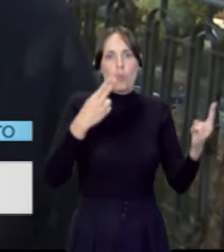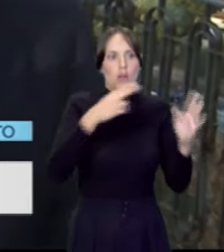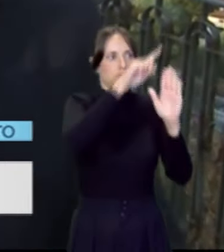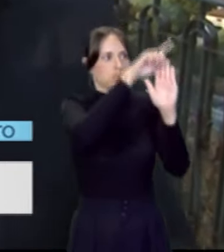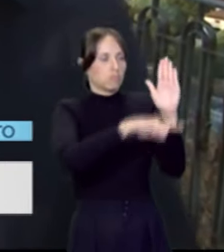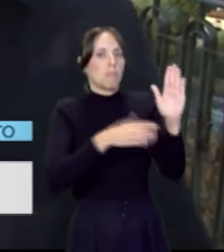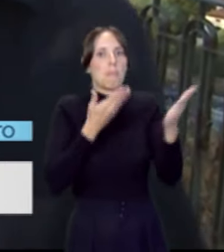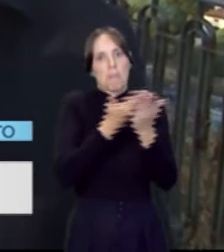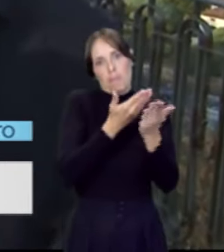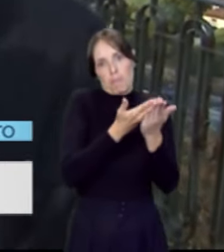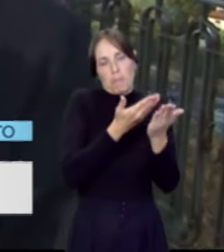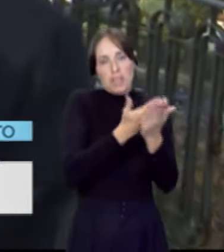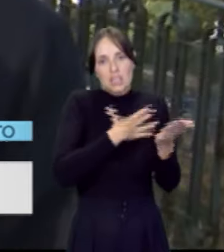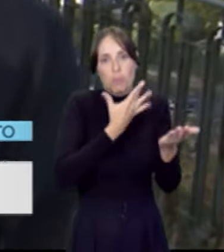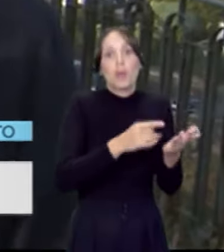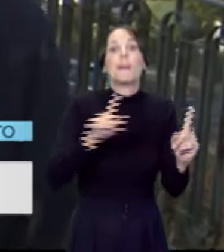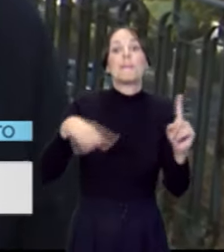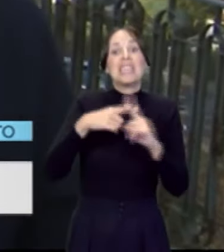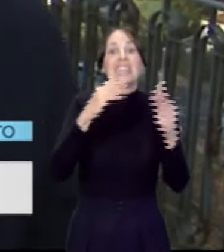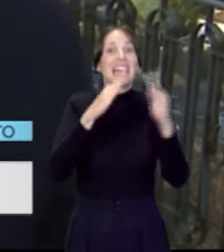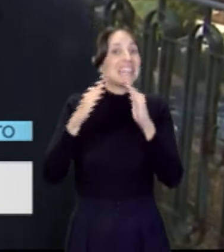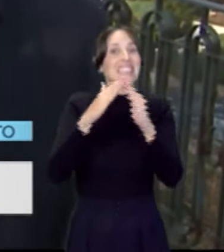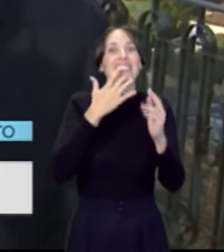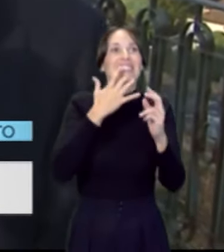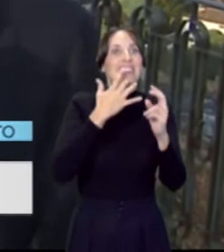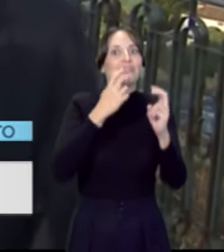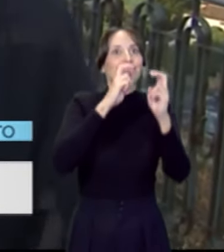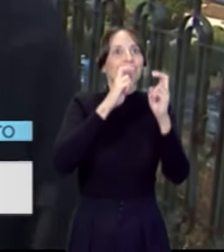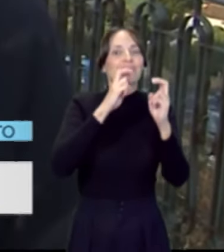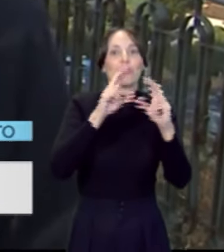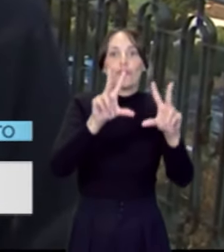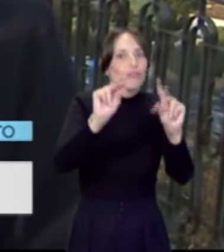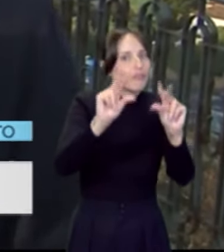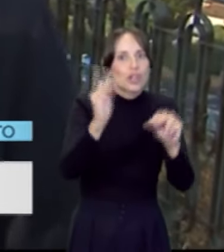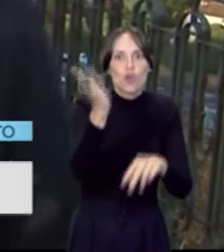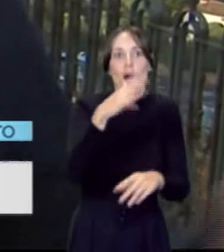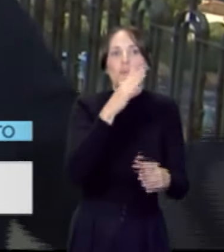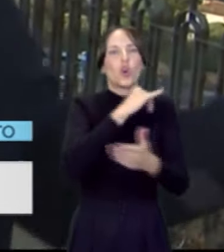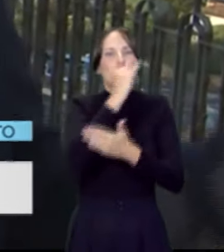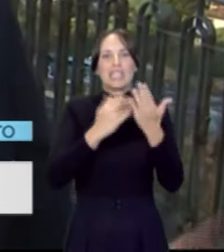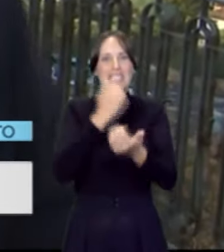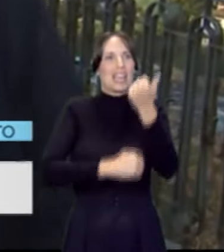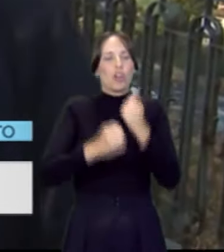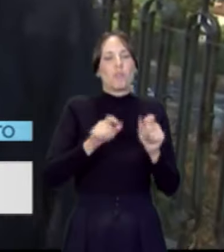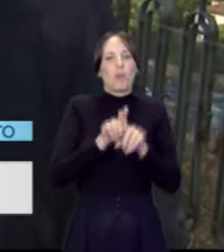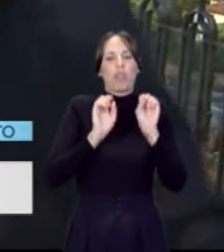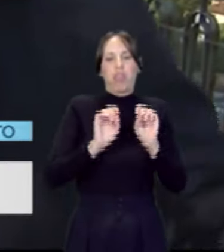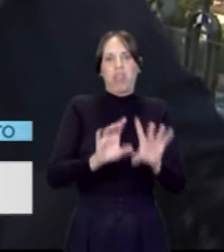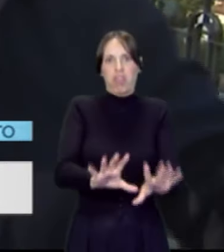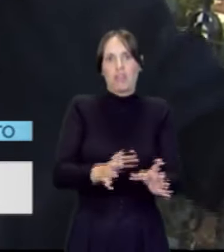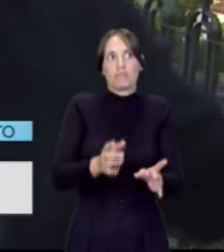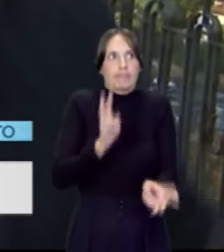municipio, también para adquirir esos inmuebles que están a medio de acabar, que la crisis económica dejó y que vemos en nuestro